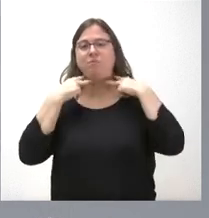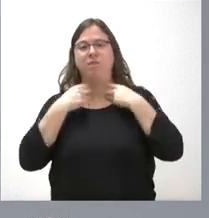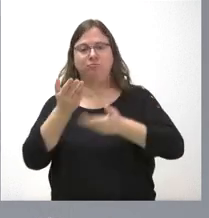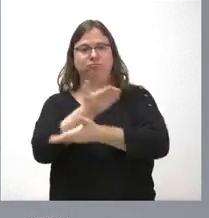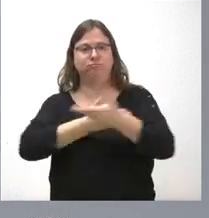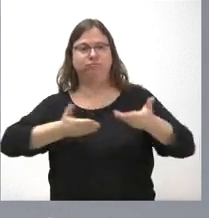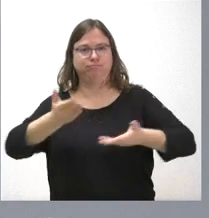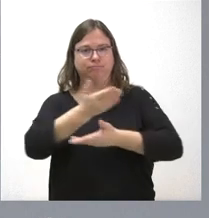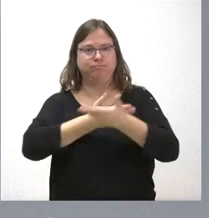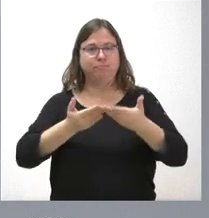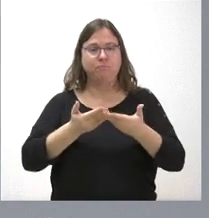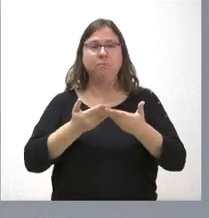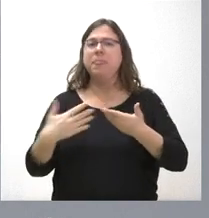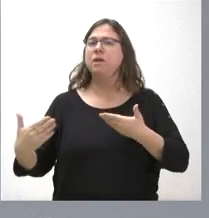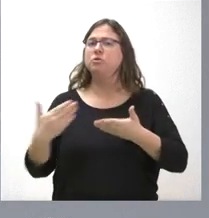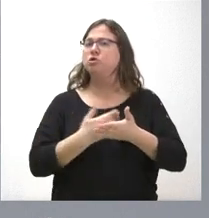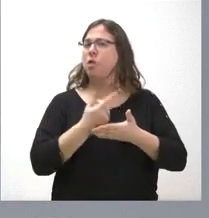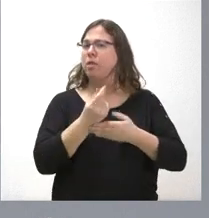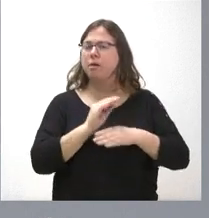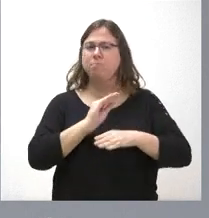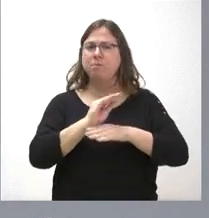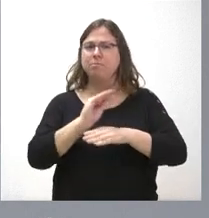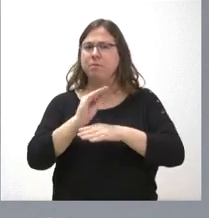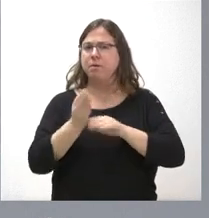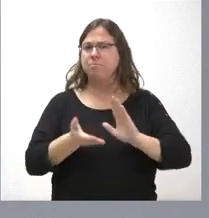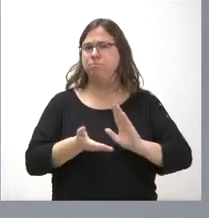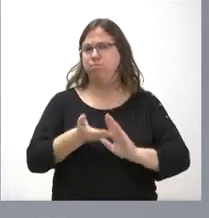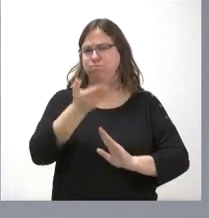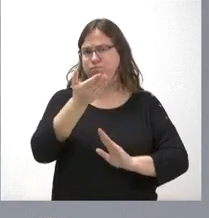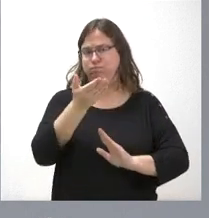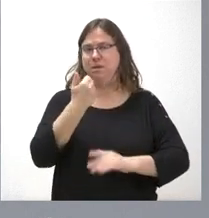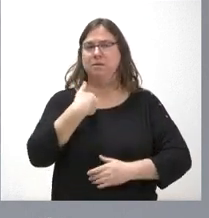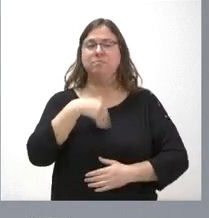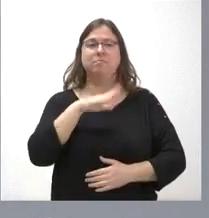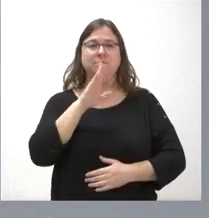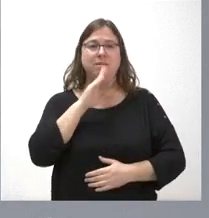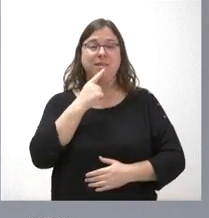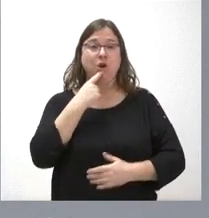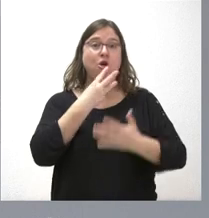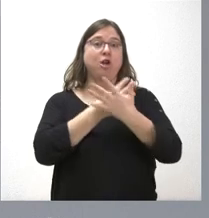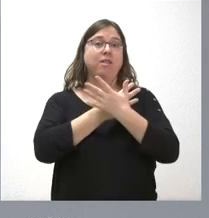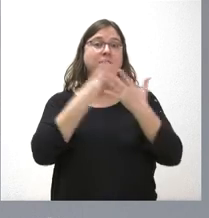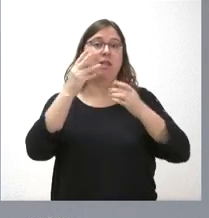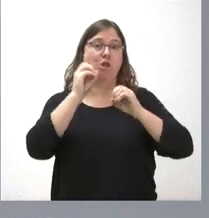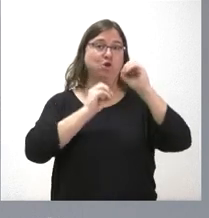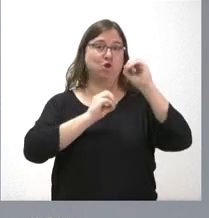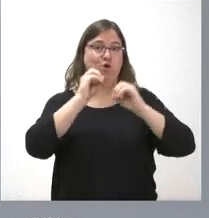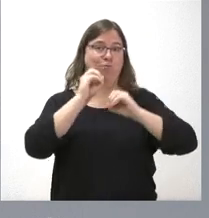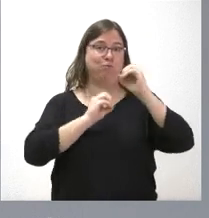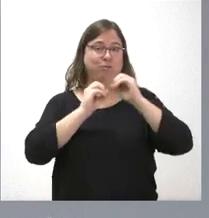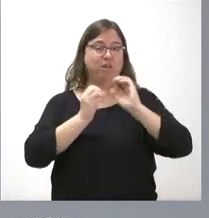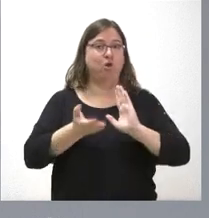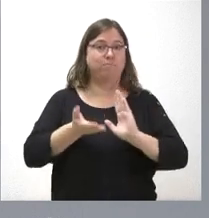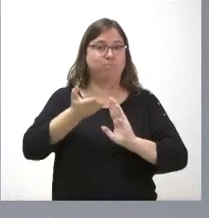incrementan todas las partidas de manera importante, como les decía, es un 18% lo que crece.